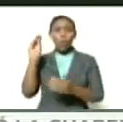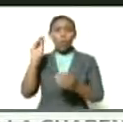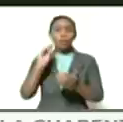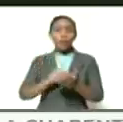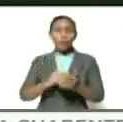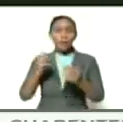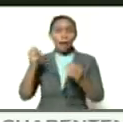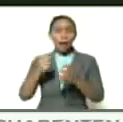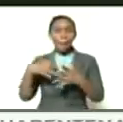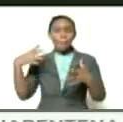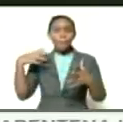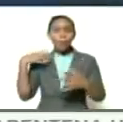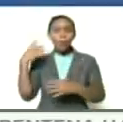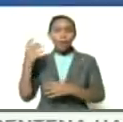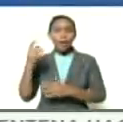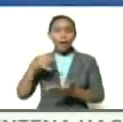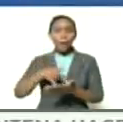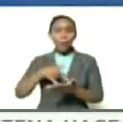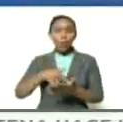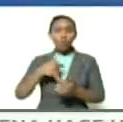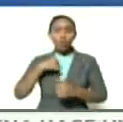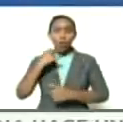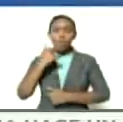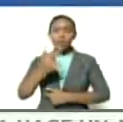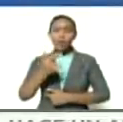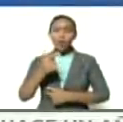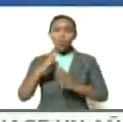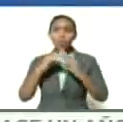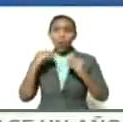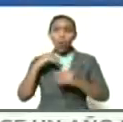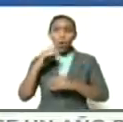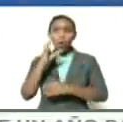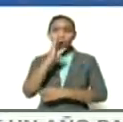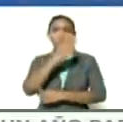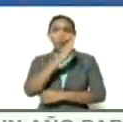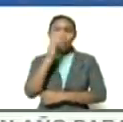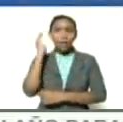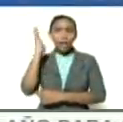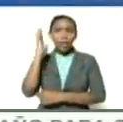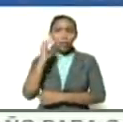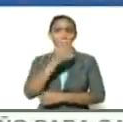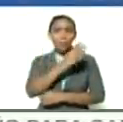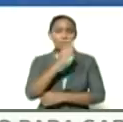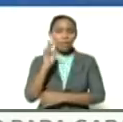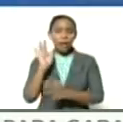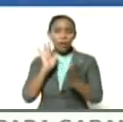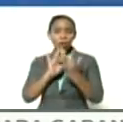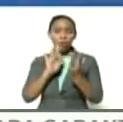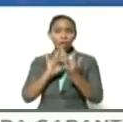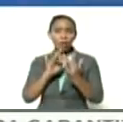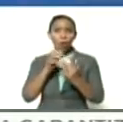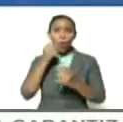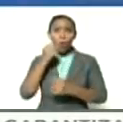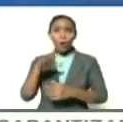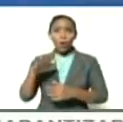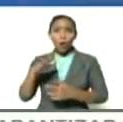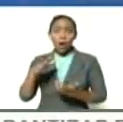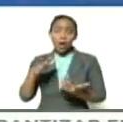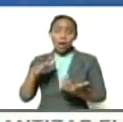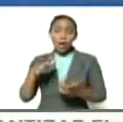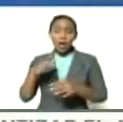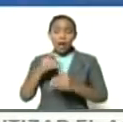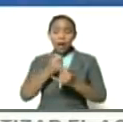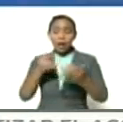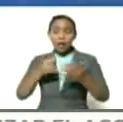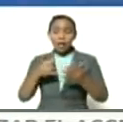a Campo de Carabobo así lo anuncio así que todos los congresos bicentenarios que están conectados bueno y la línea comité promotor